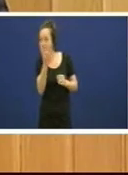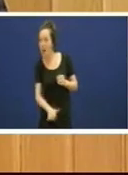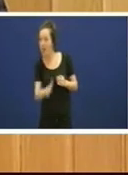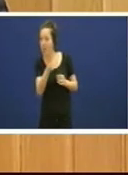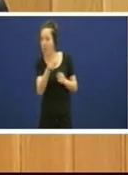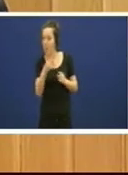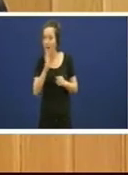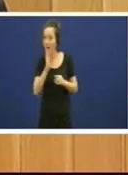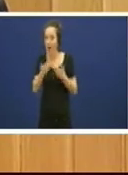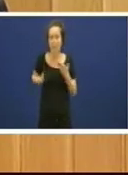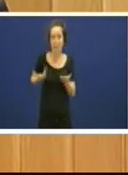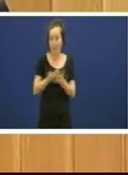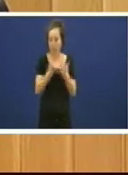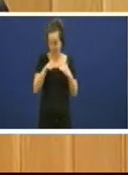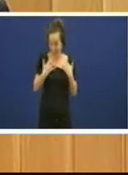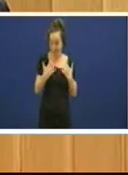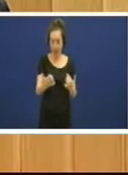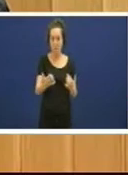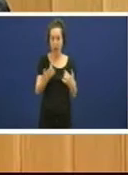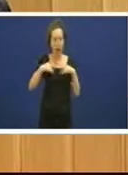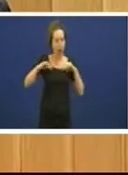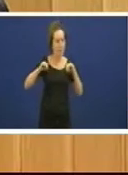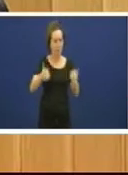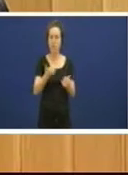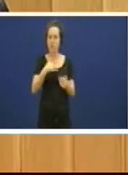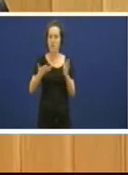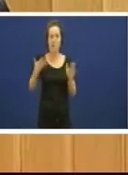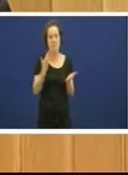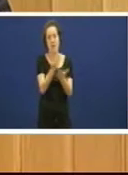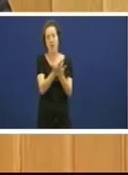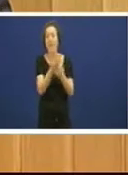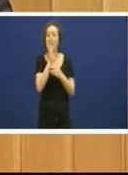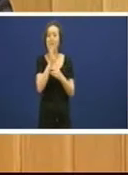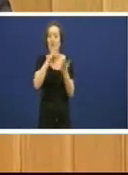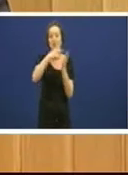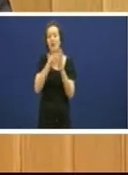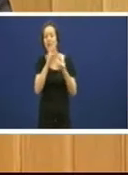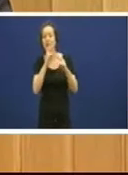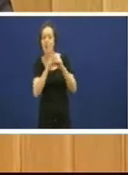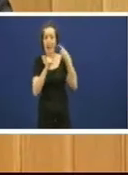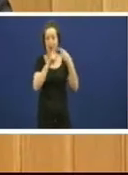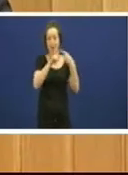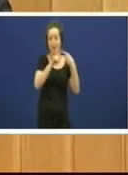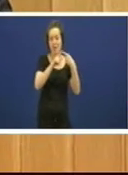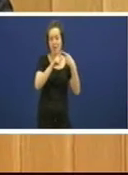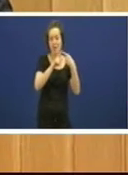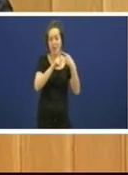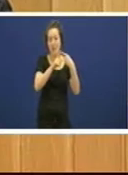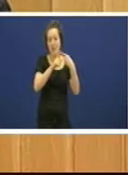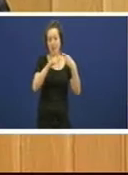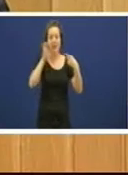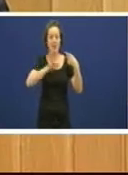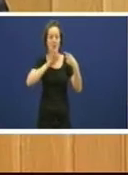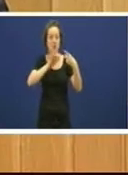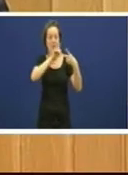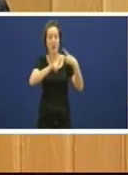proceso é unha solución que aquelas dúas famosas palabras de solvencia e galeguidade as dúas con todo o que sabemos